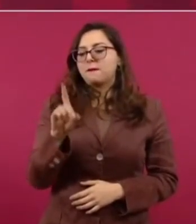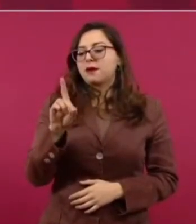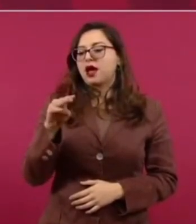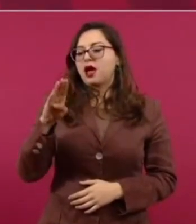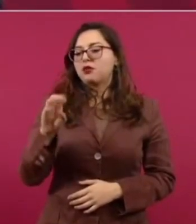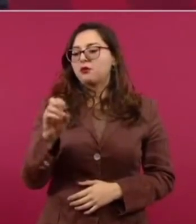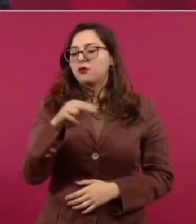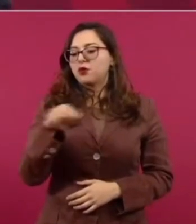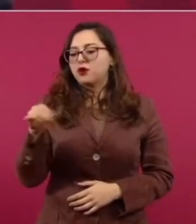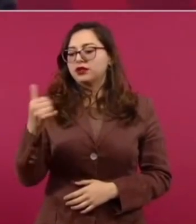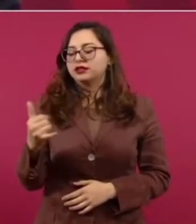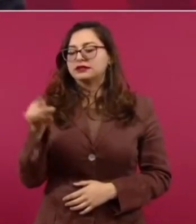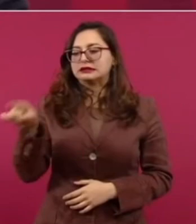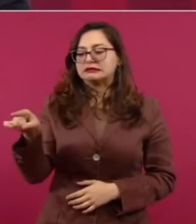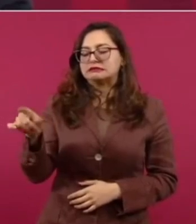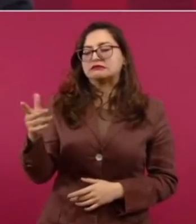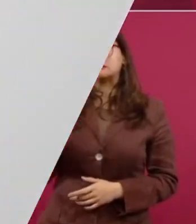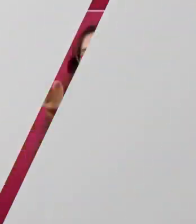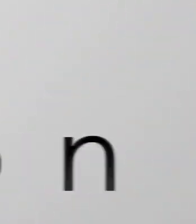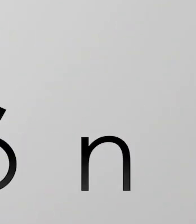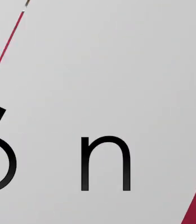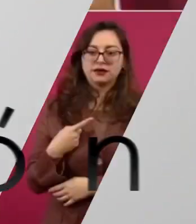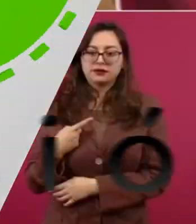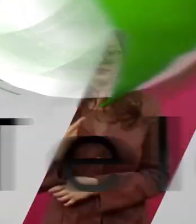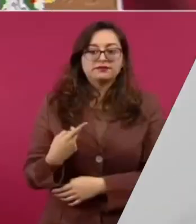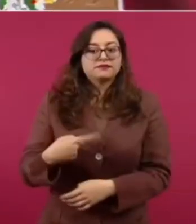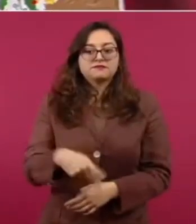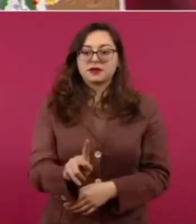ocurrido en el Estadio Azteca el viernes pasado.